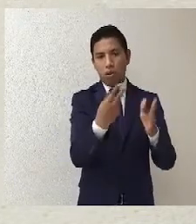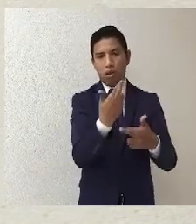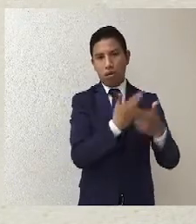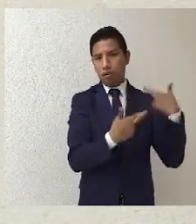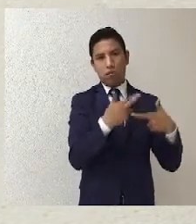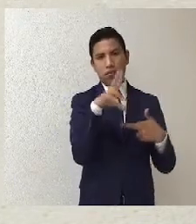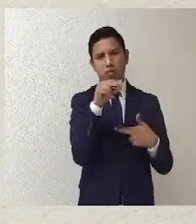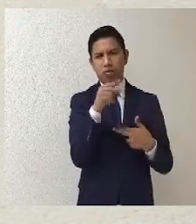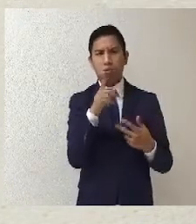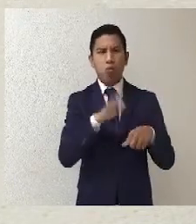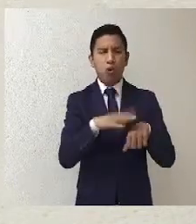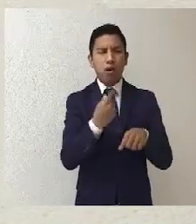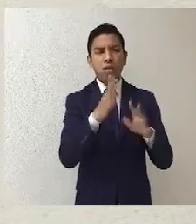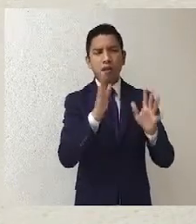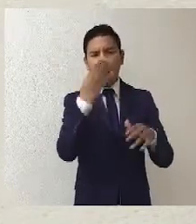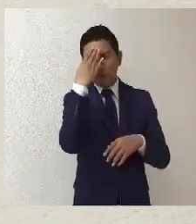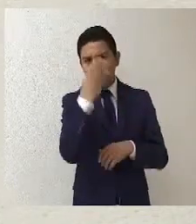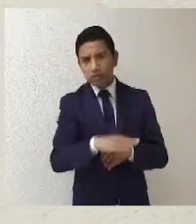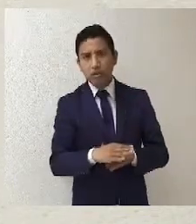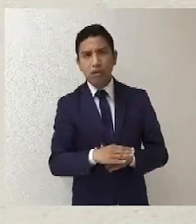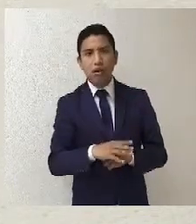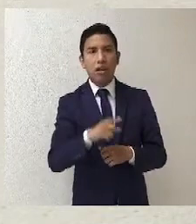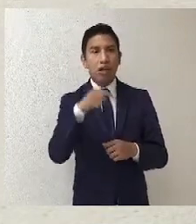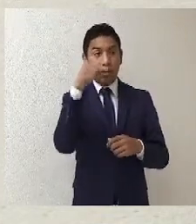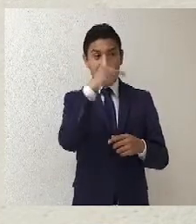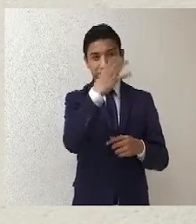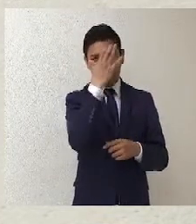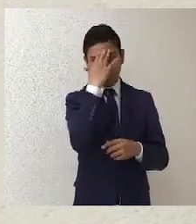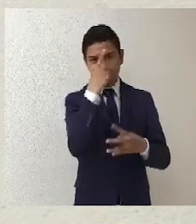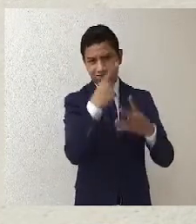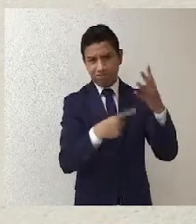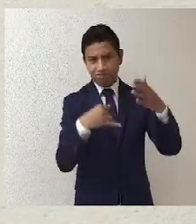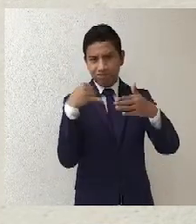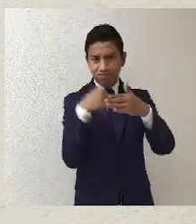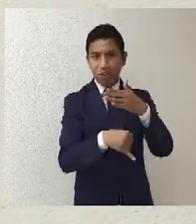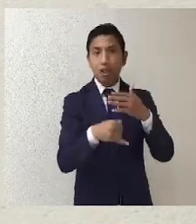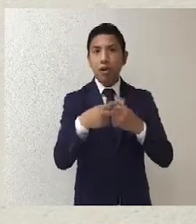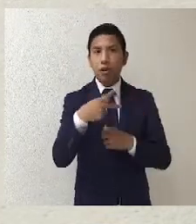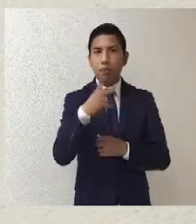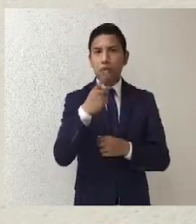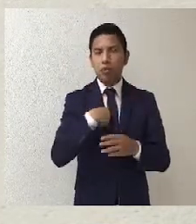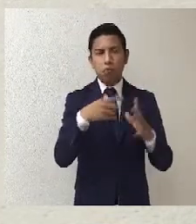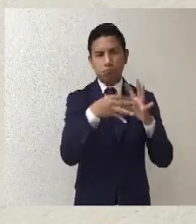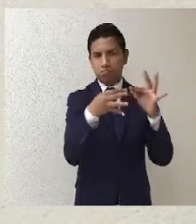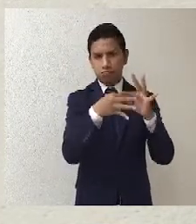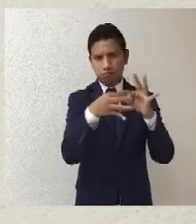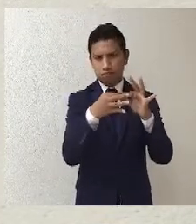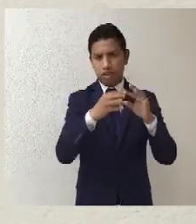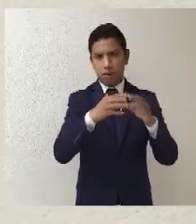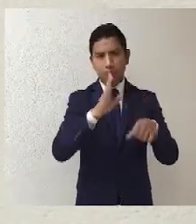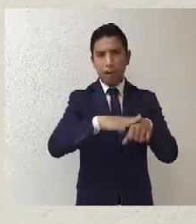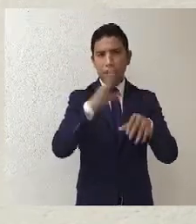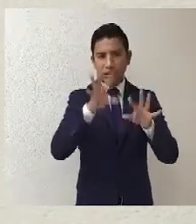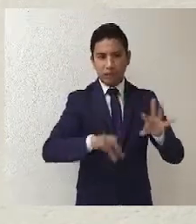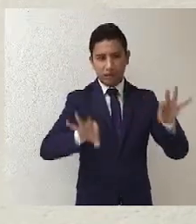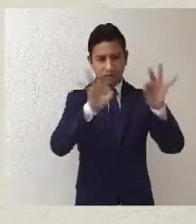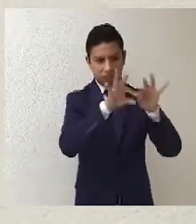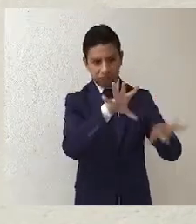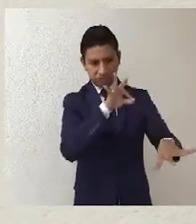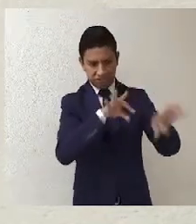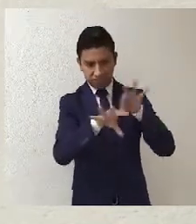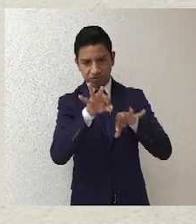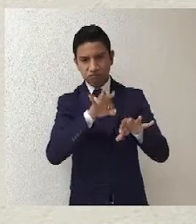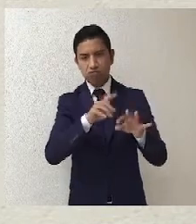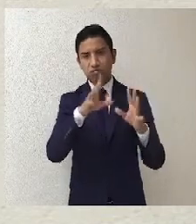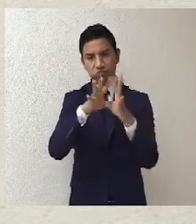sé que aquí hay gente muy capacitada que sabe mucho de la materia y explicaré algo del contexto de los medios de impugnación rápidamente